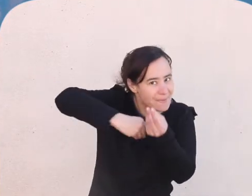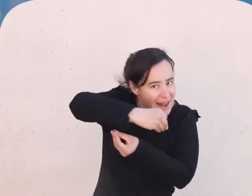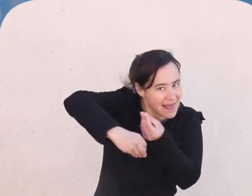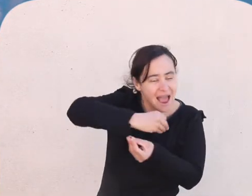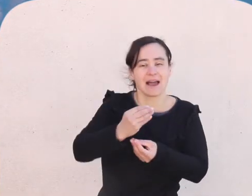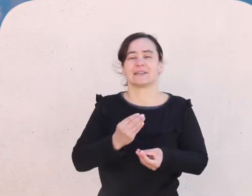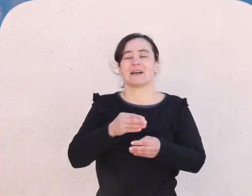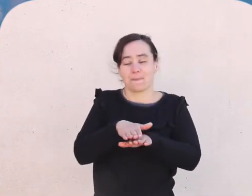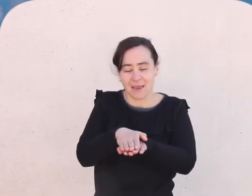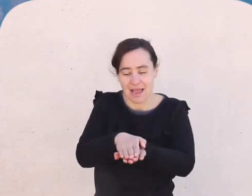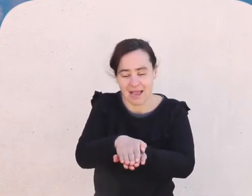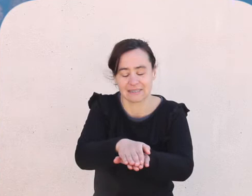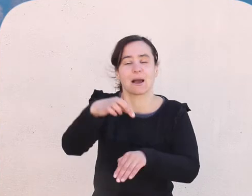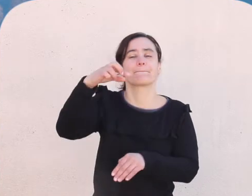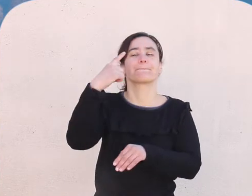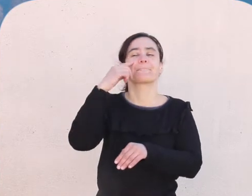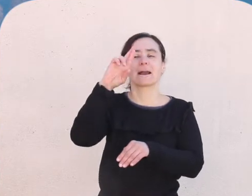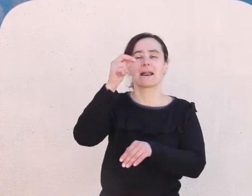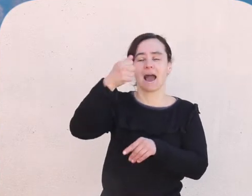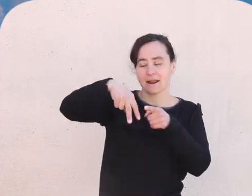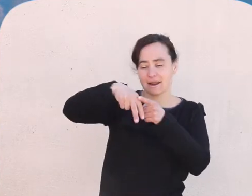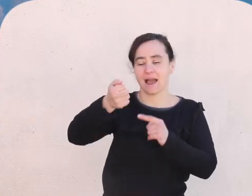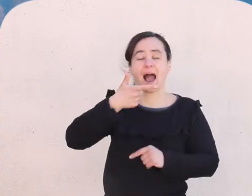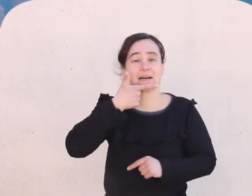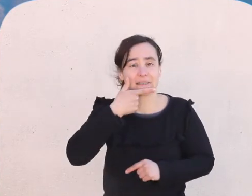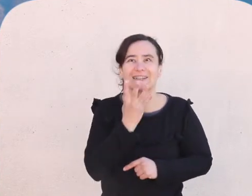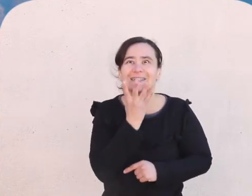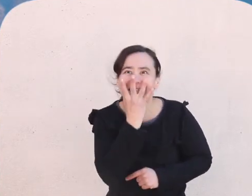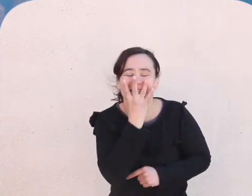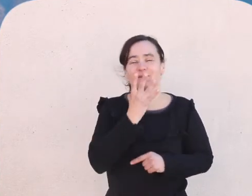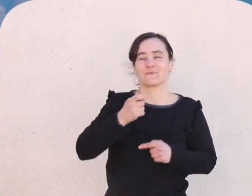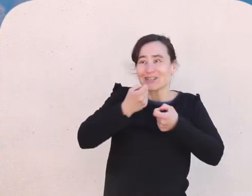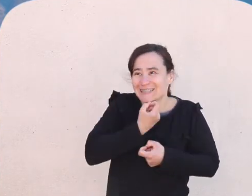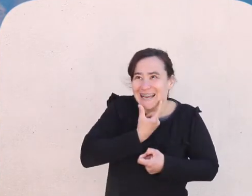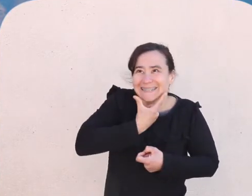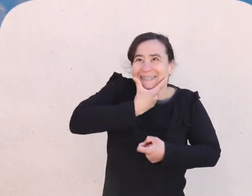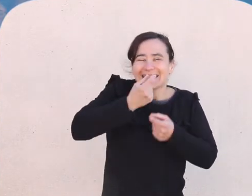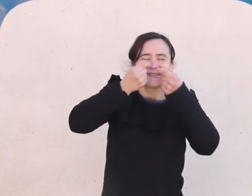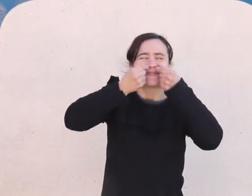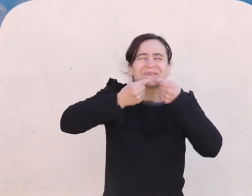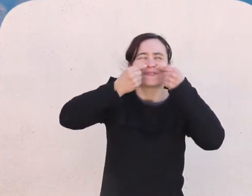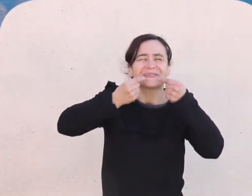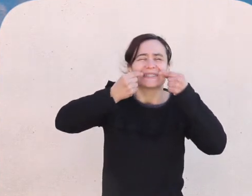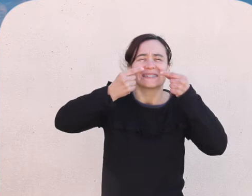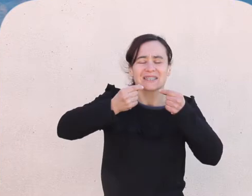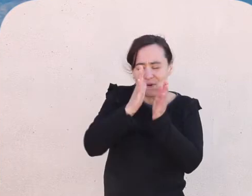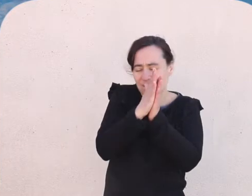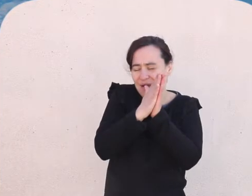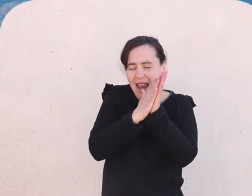llegaron en familia, sorneían para la foto, orgullosas de sus blancos y afilados dientes.